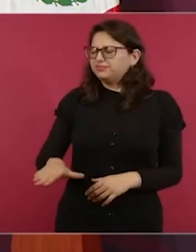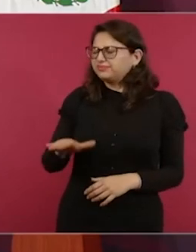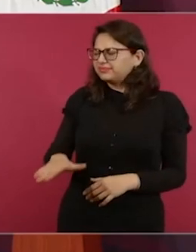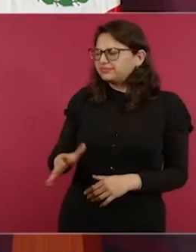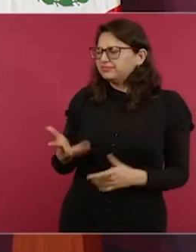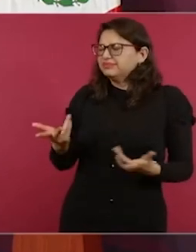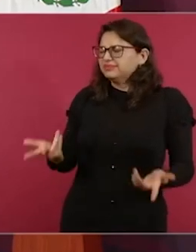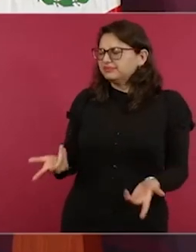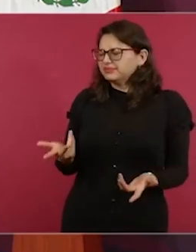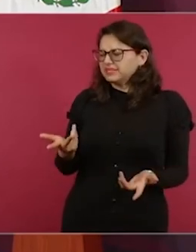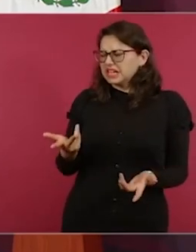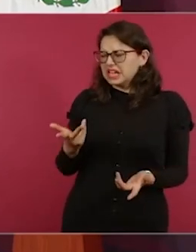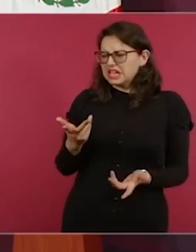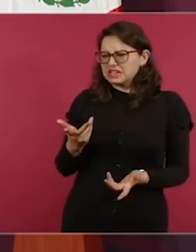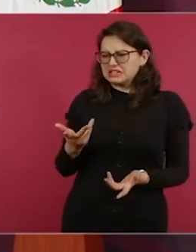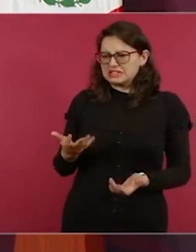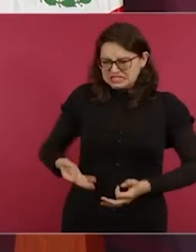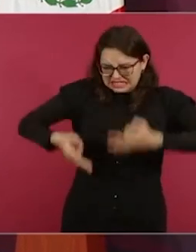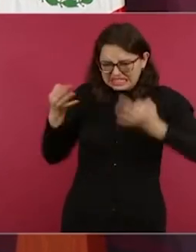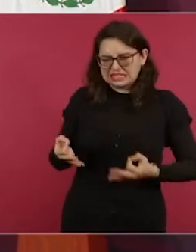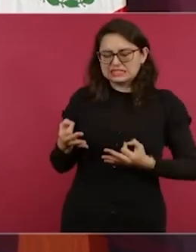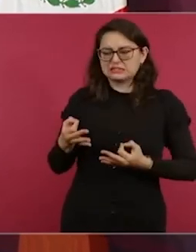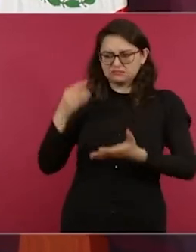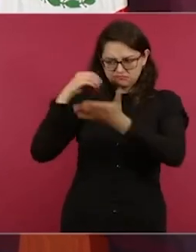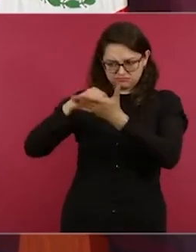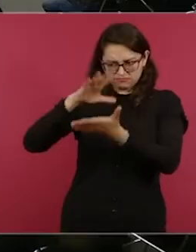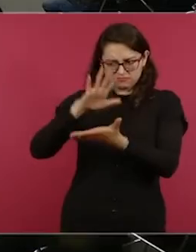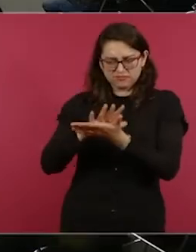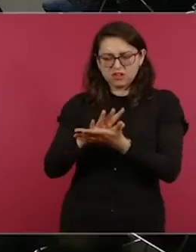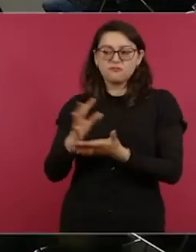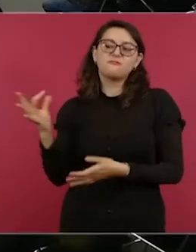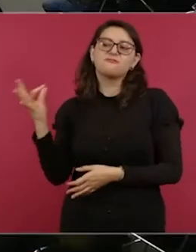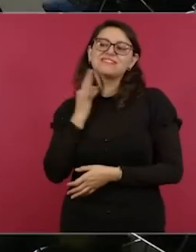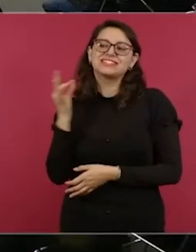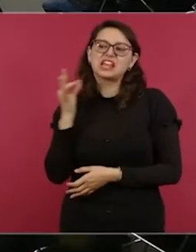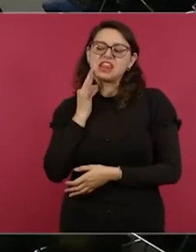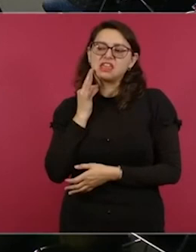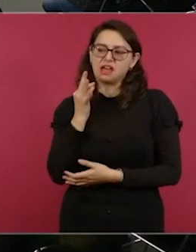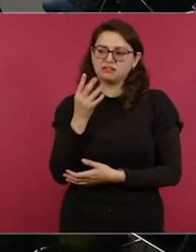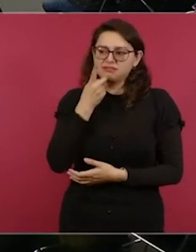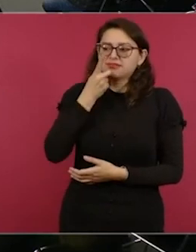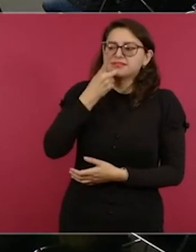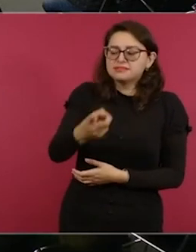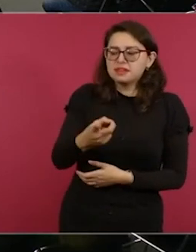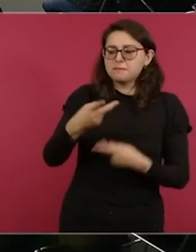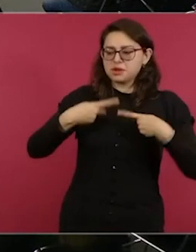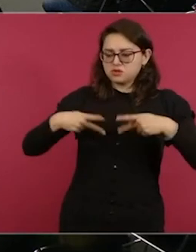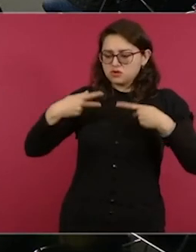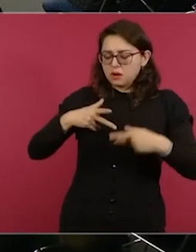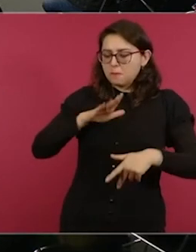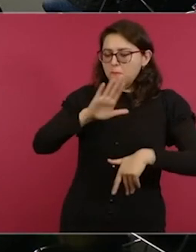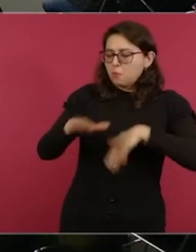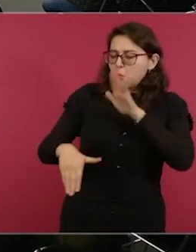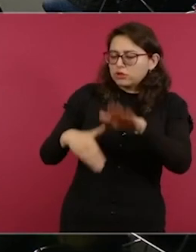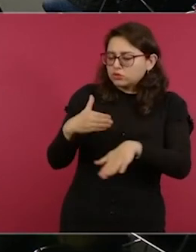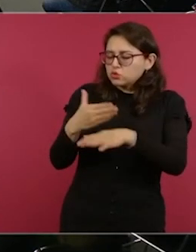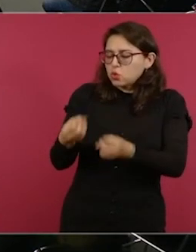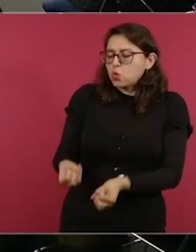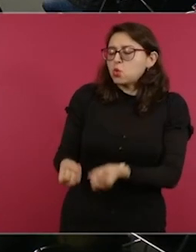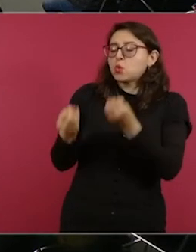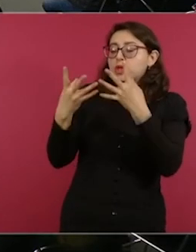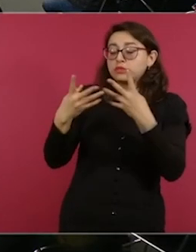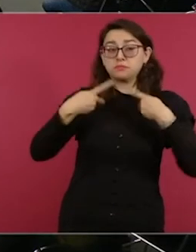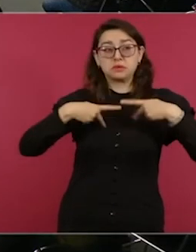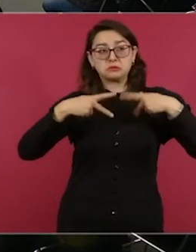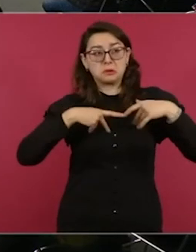Los datos de fallecidos y desaparecidos o no localizados.